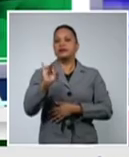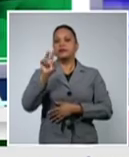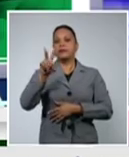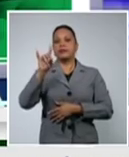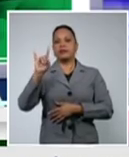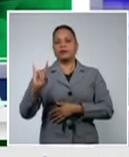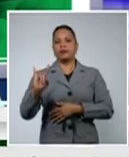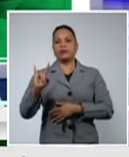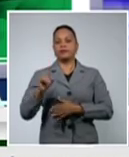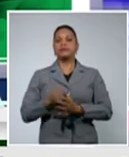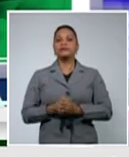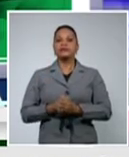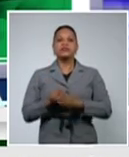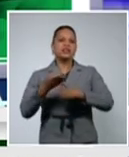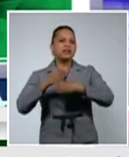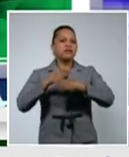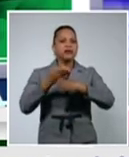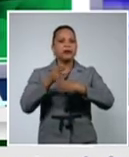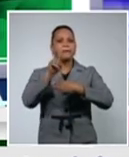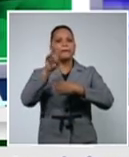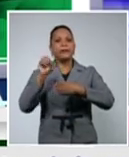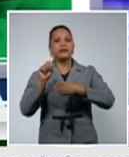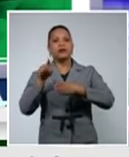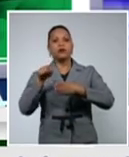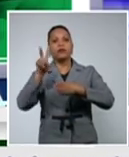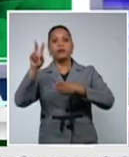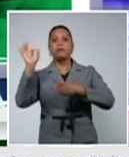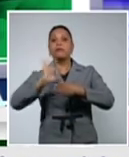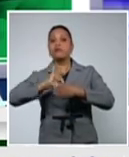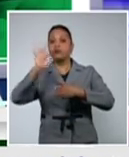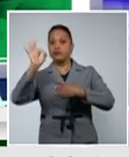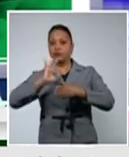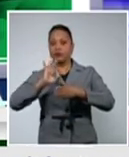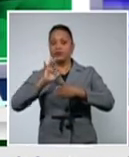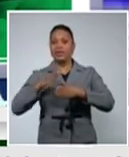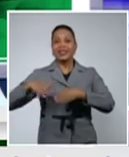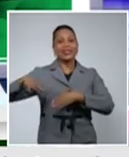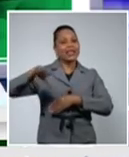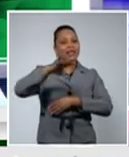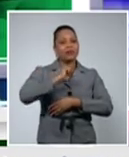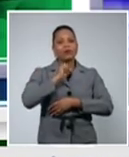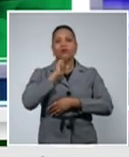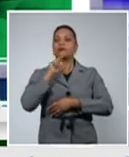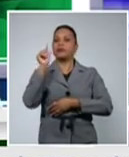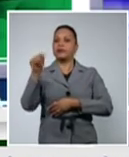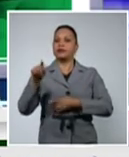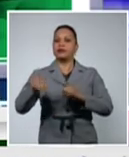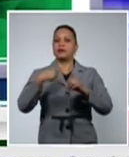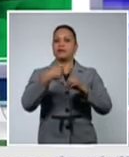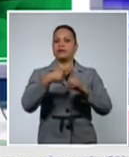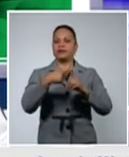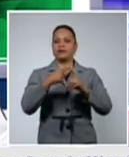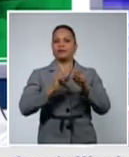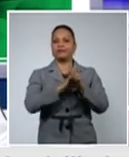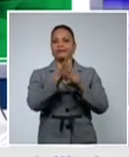que representa el 20,2% de todos los casos confirmados.